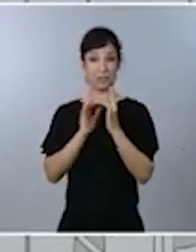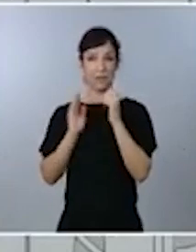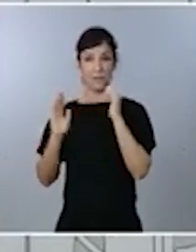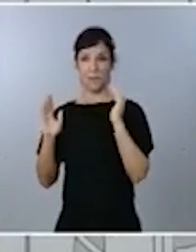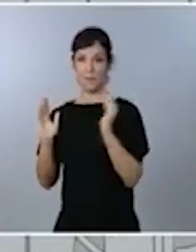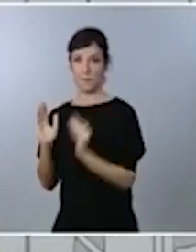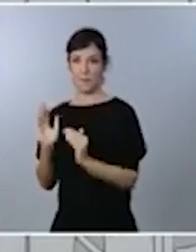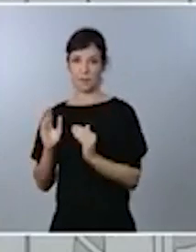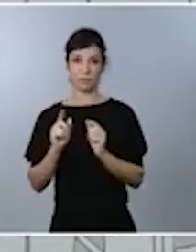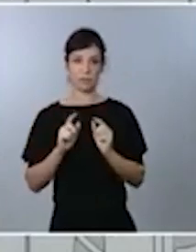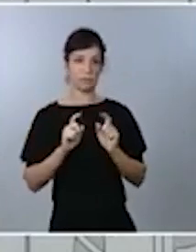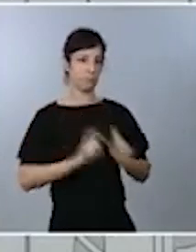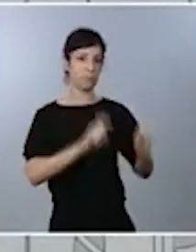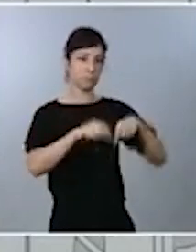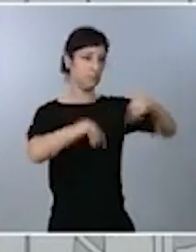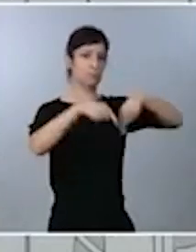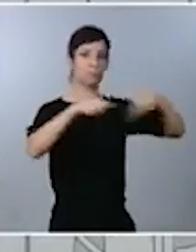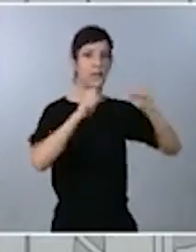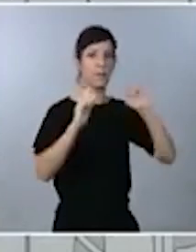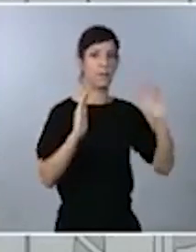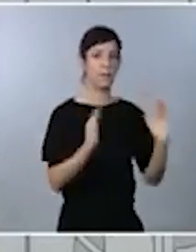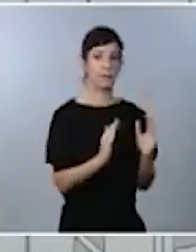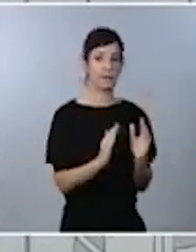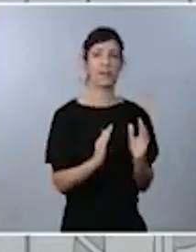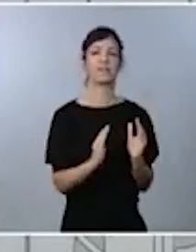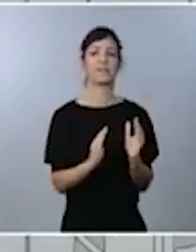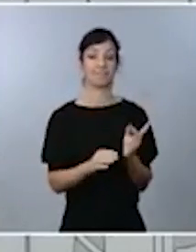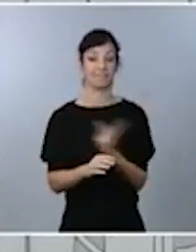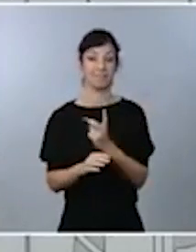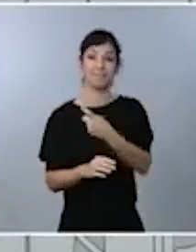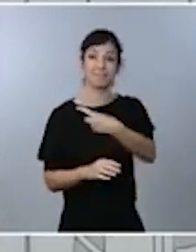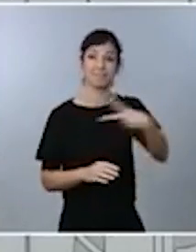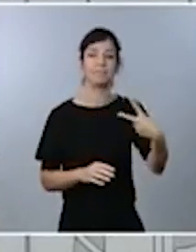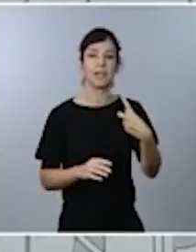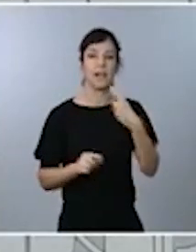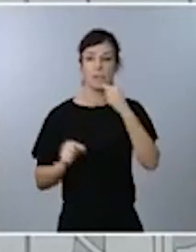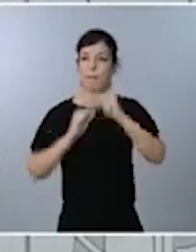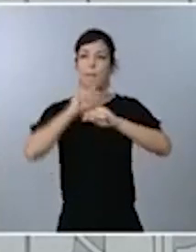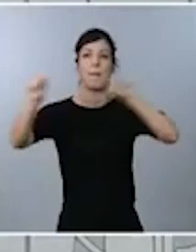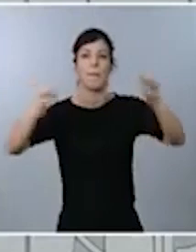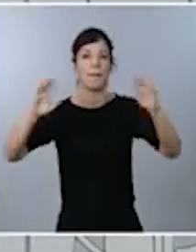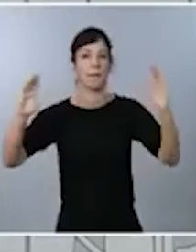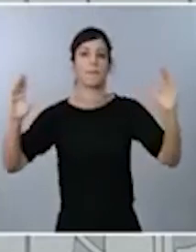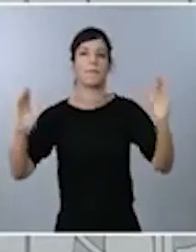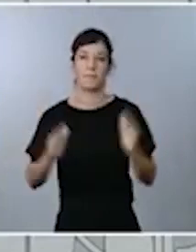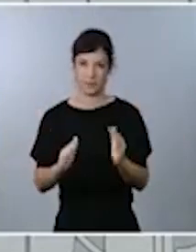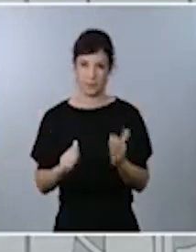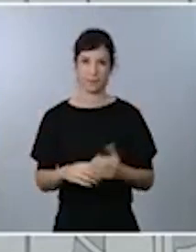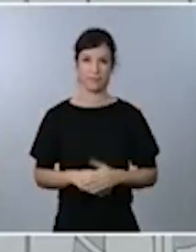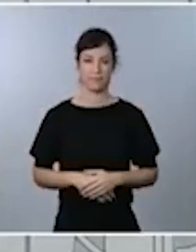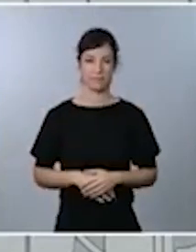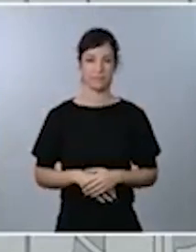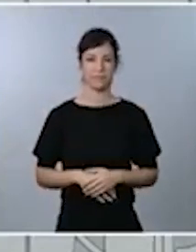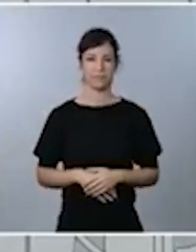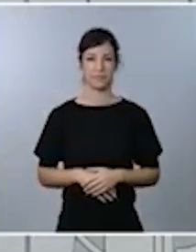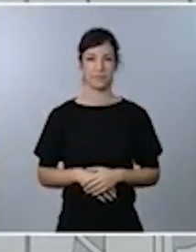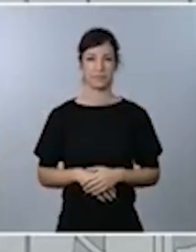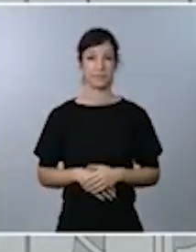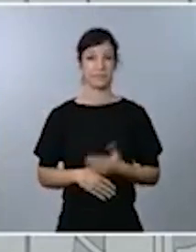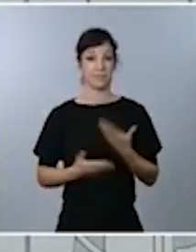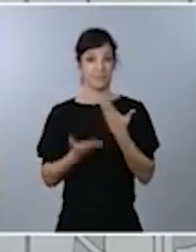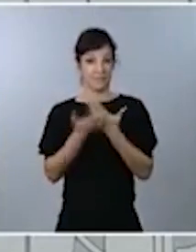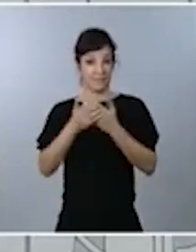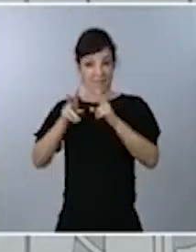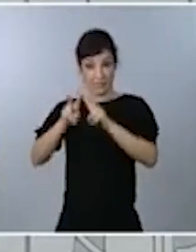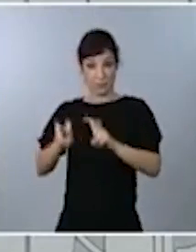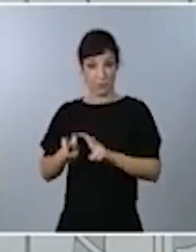probabilidad de que se propaguen esos contagios. De hecho, los estudios realizados recientemente